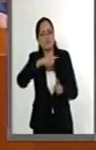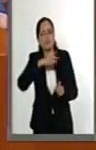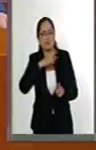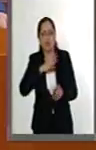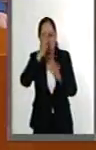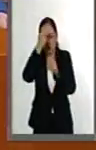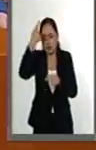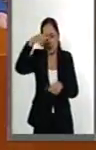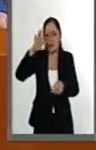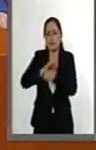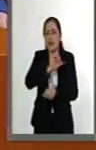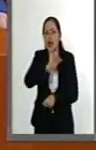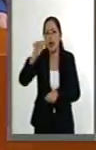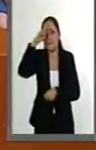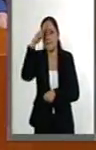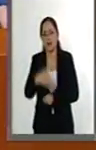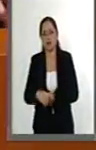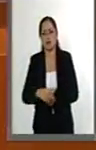bien de México.